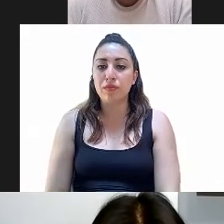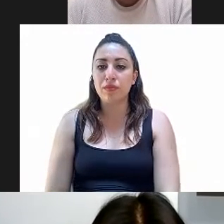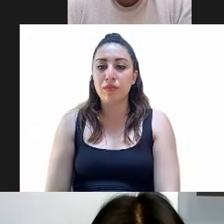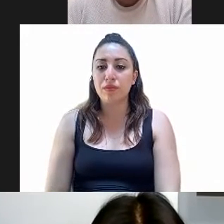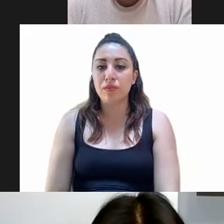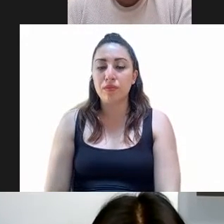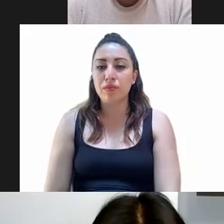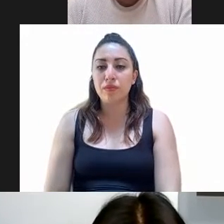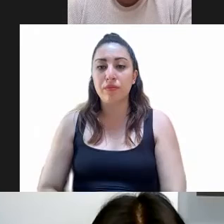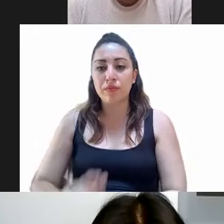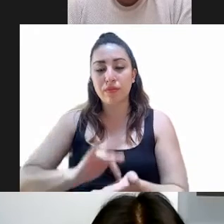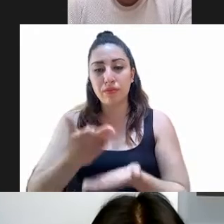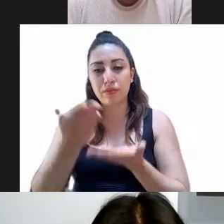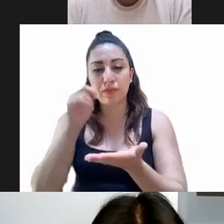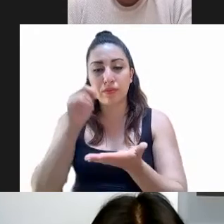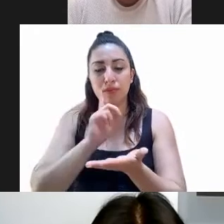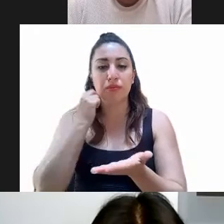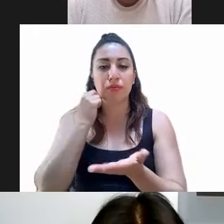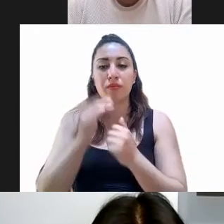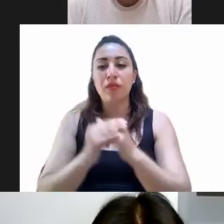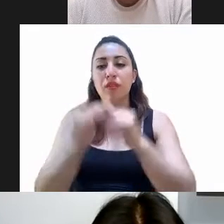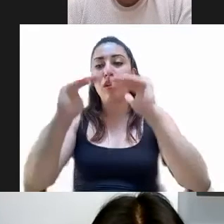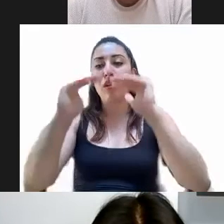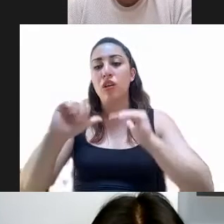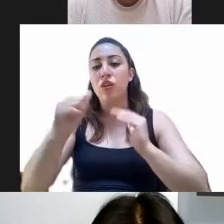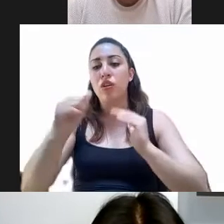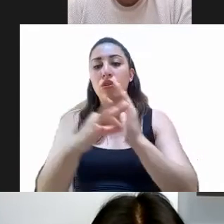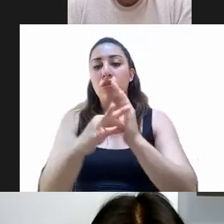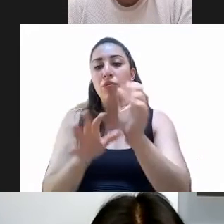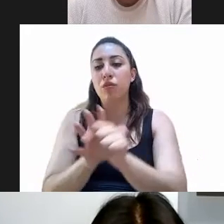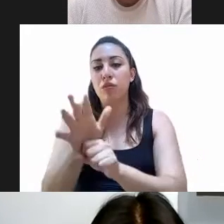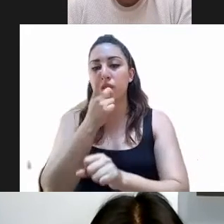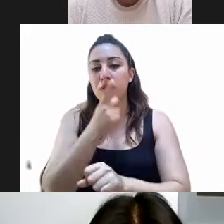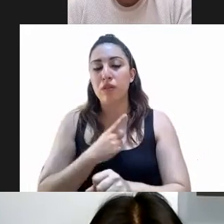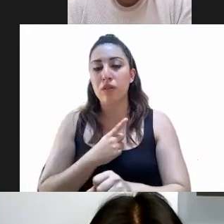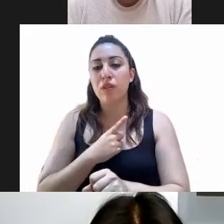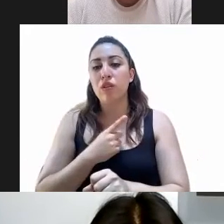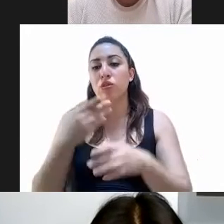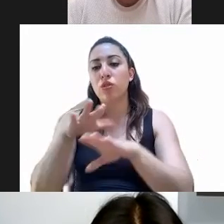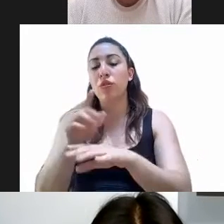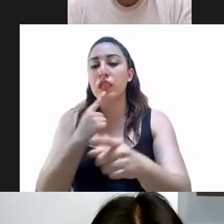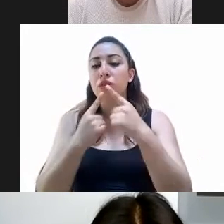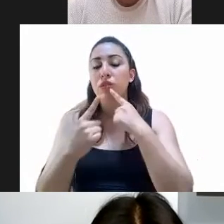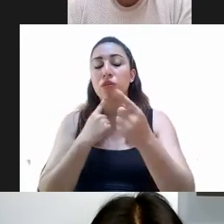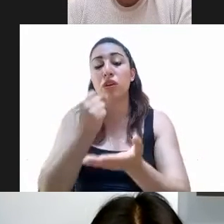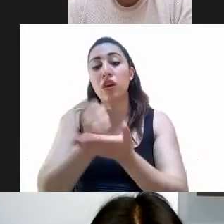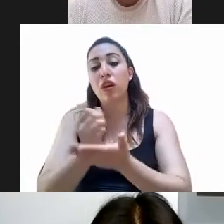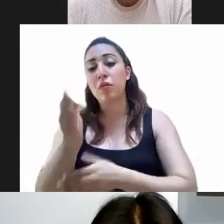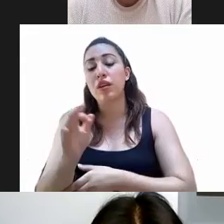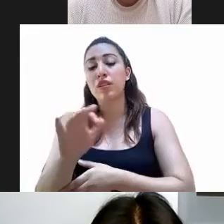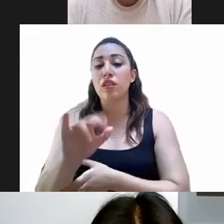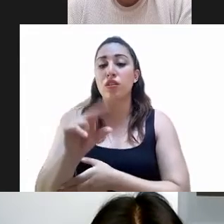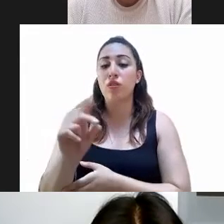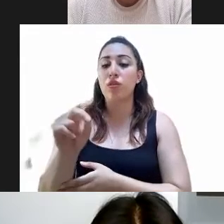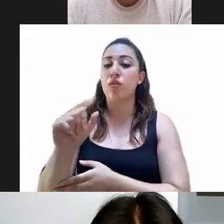Gracias, diputada. Continuamos con el siguiente asunto del orden del día. Relativo a la discusión y, en su caso, aprobación del